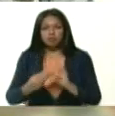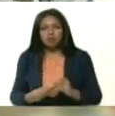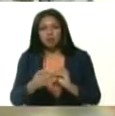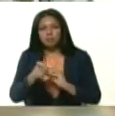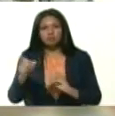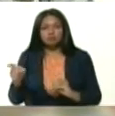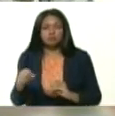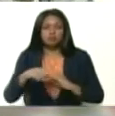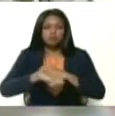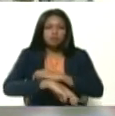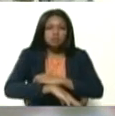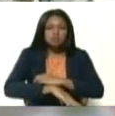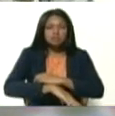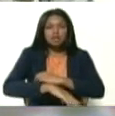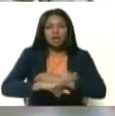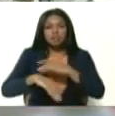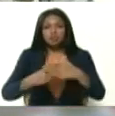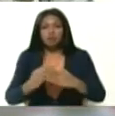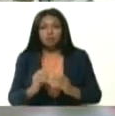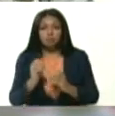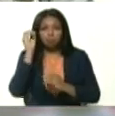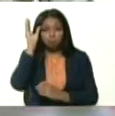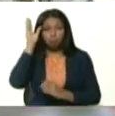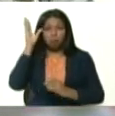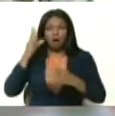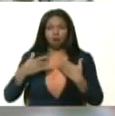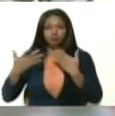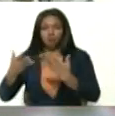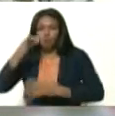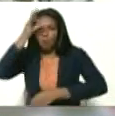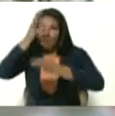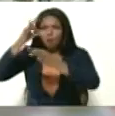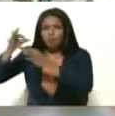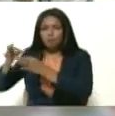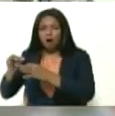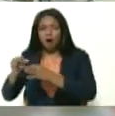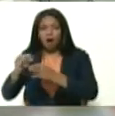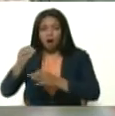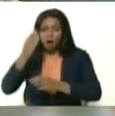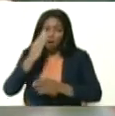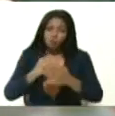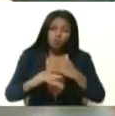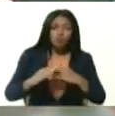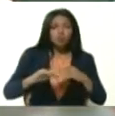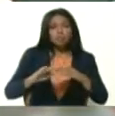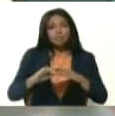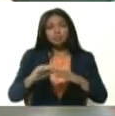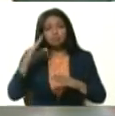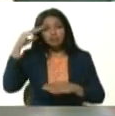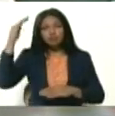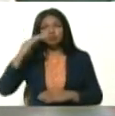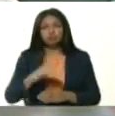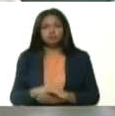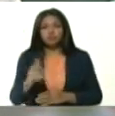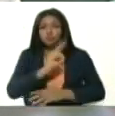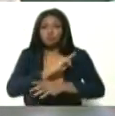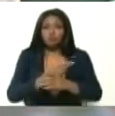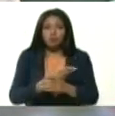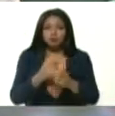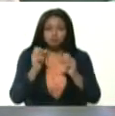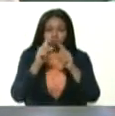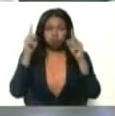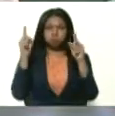sus raíces, su capacidad de contagiar su fe en la bondad de Dios, su poder para despertar energías